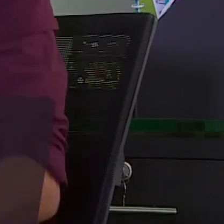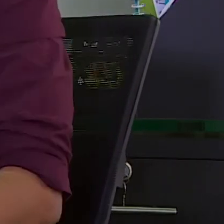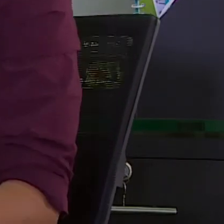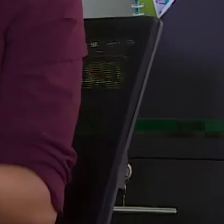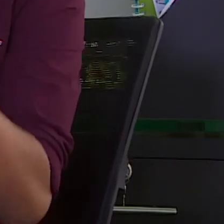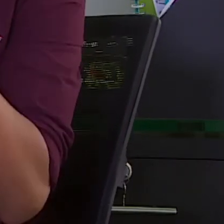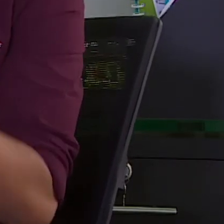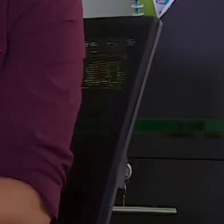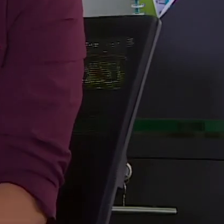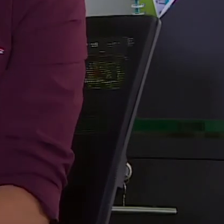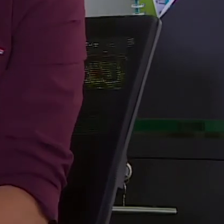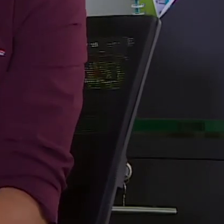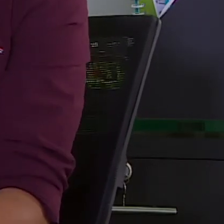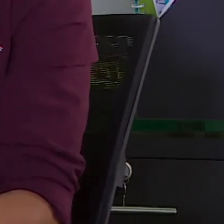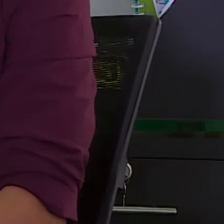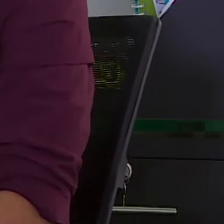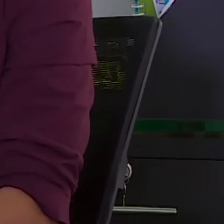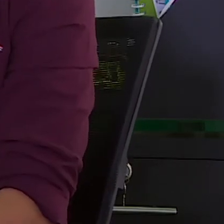hasta pronto